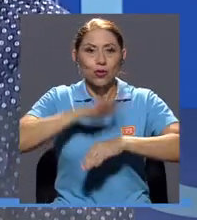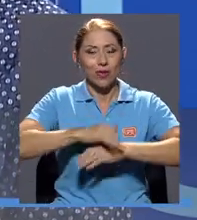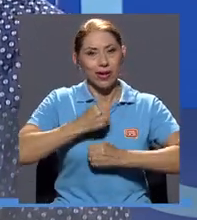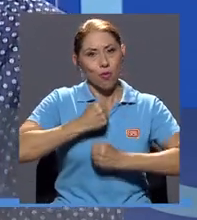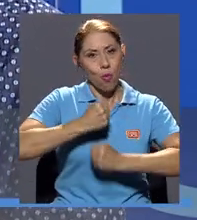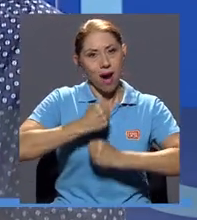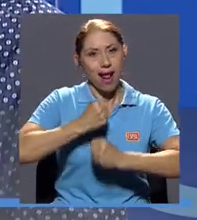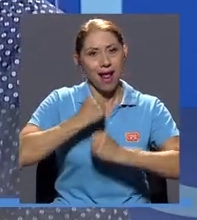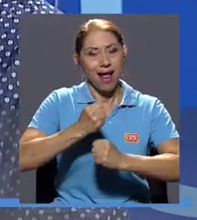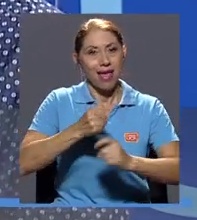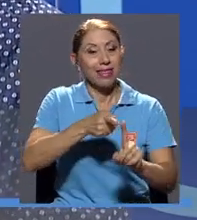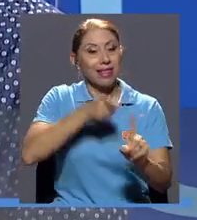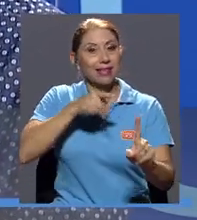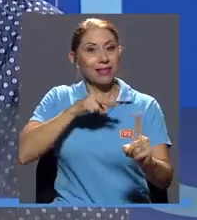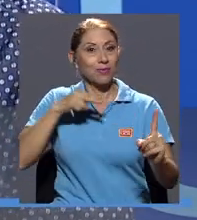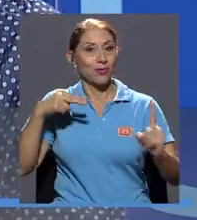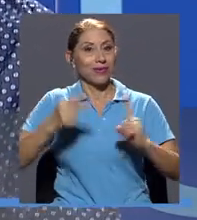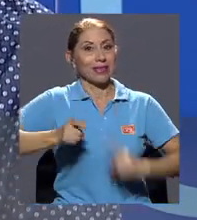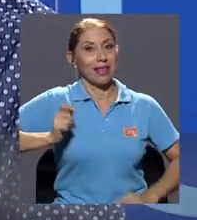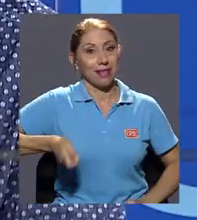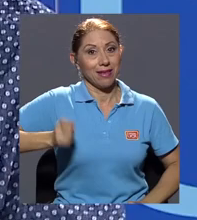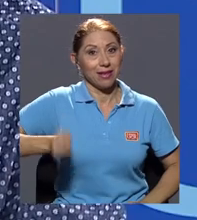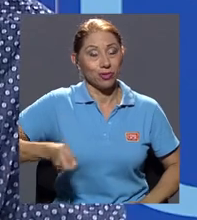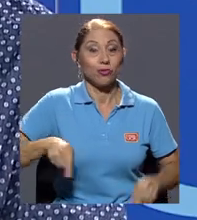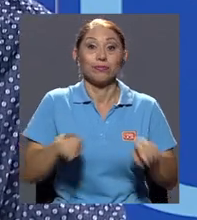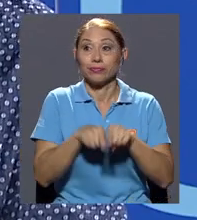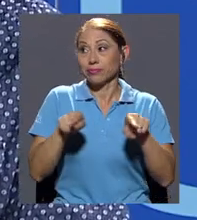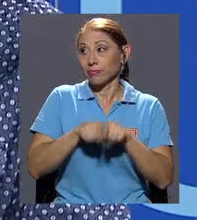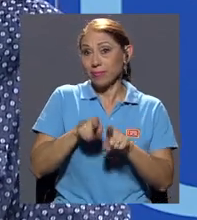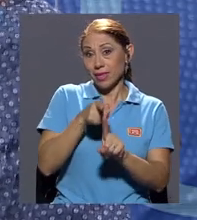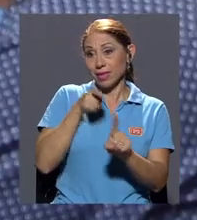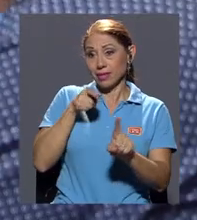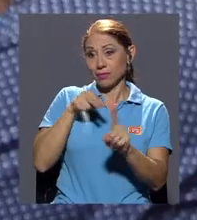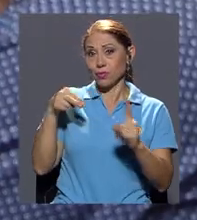derecho, ¿verdad? Y desde el punto de vista también de la academia, ¿verdad?